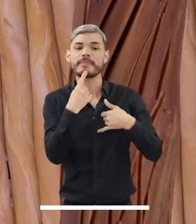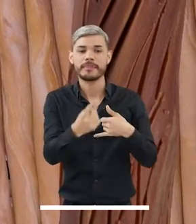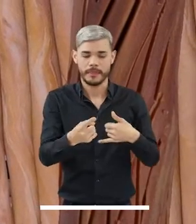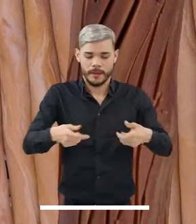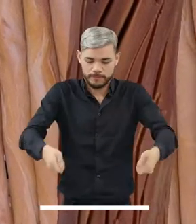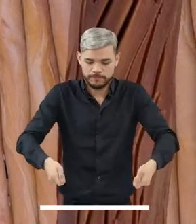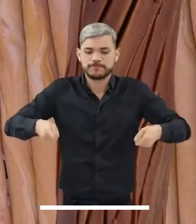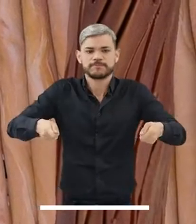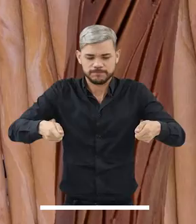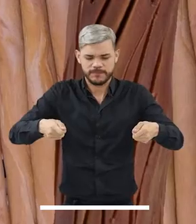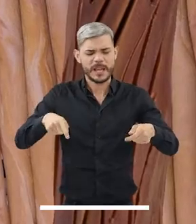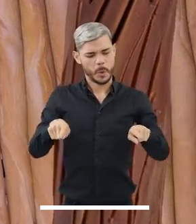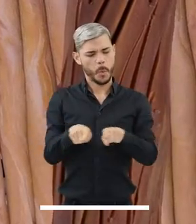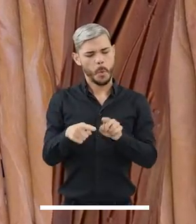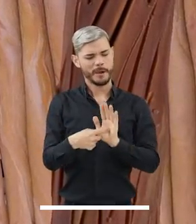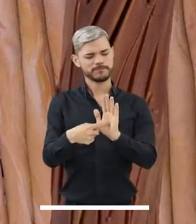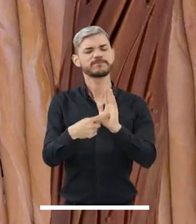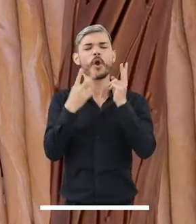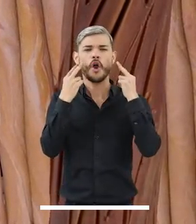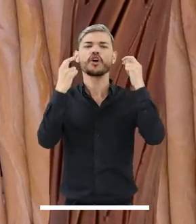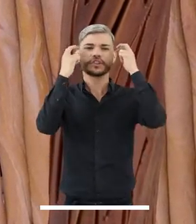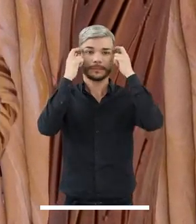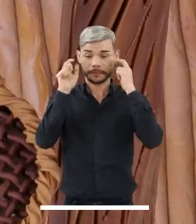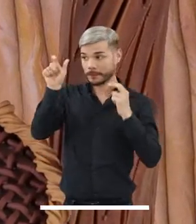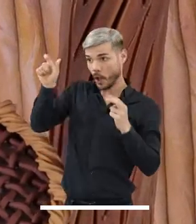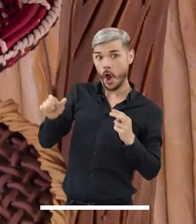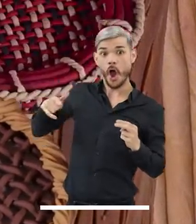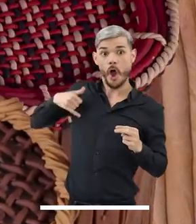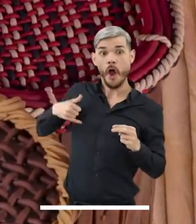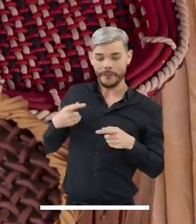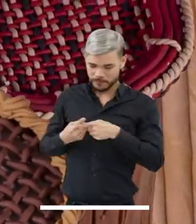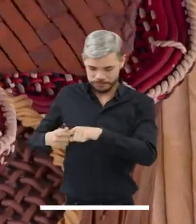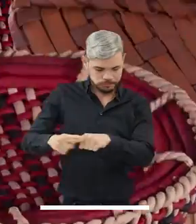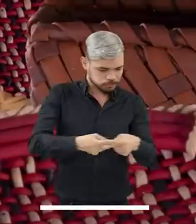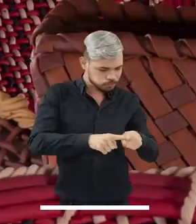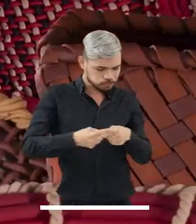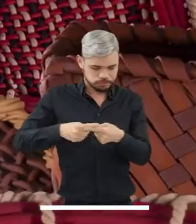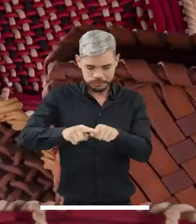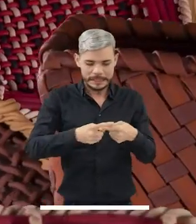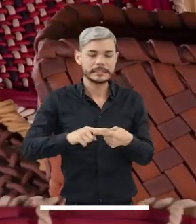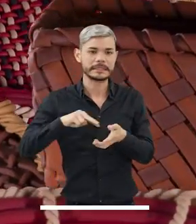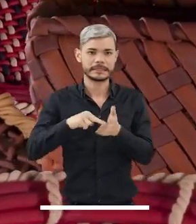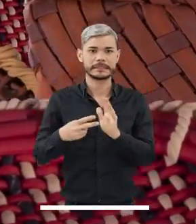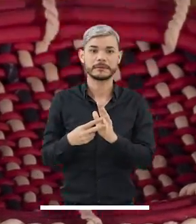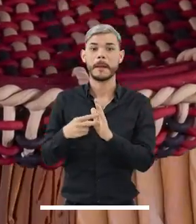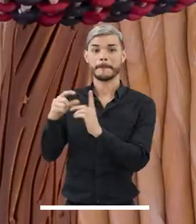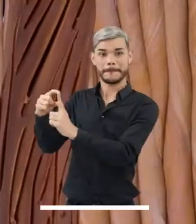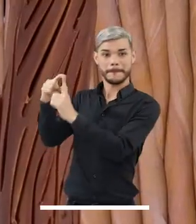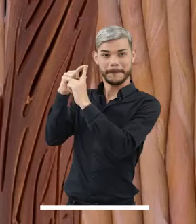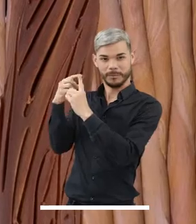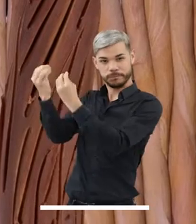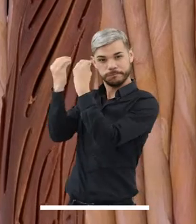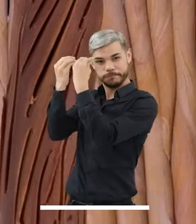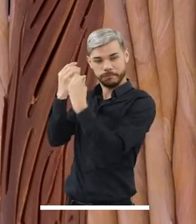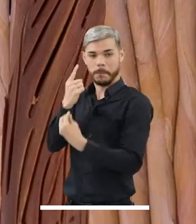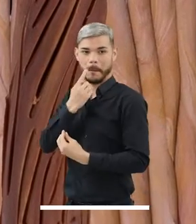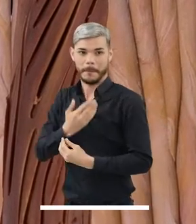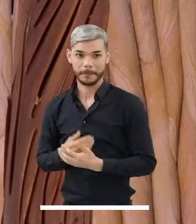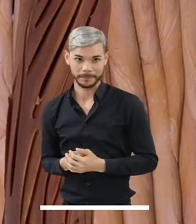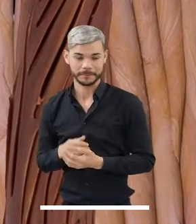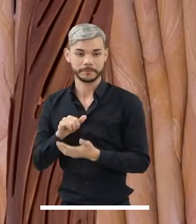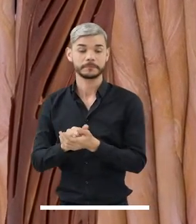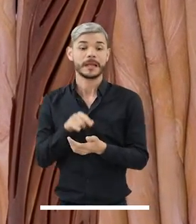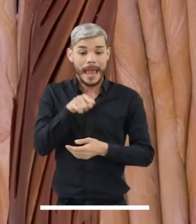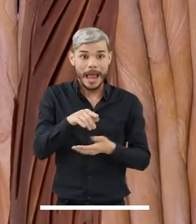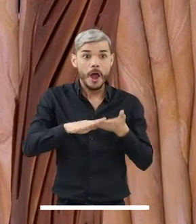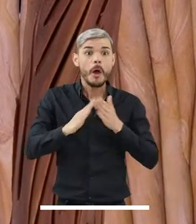conocimiento. Cuando el joven lo teje, guarda allí las palabras de su padre. En estas comunidades, los cestos